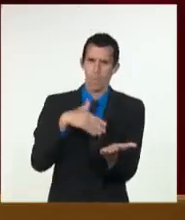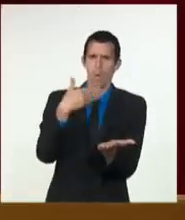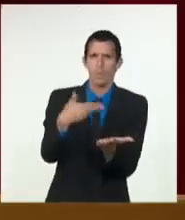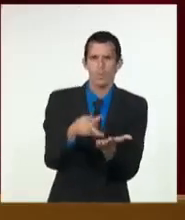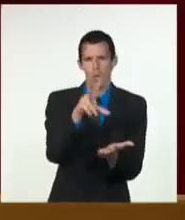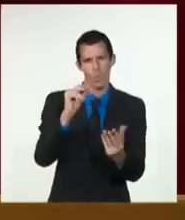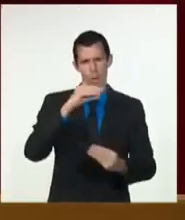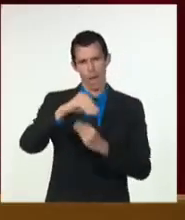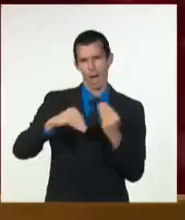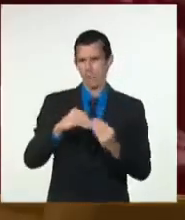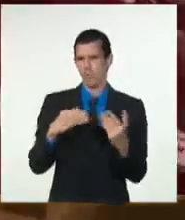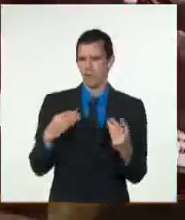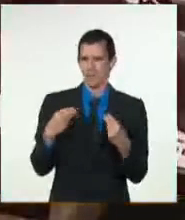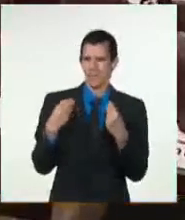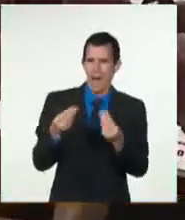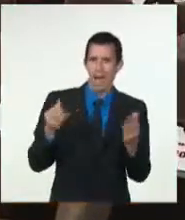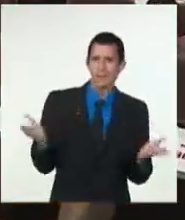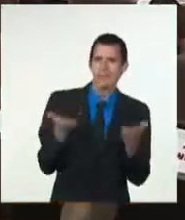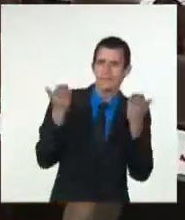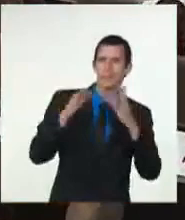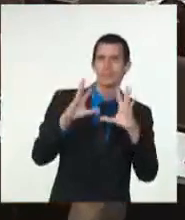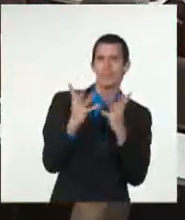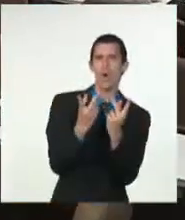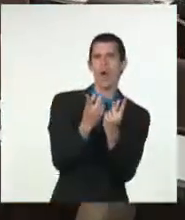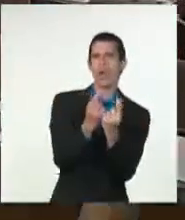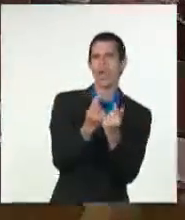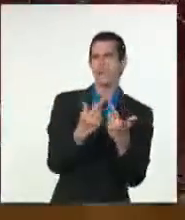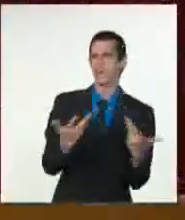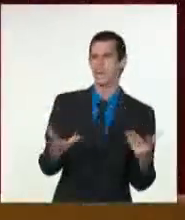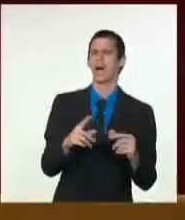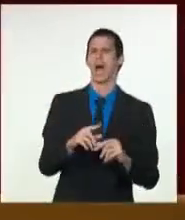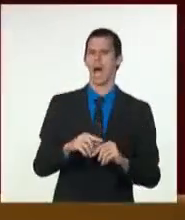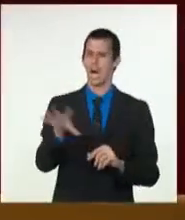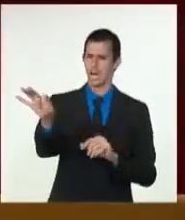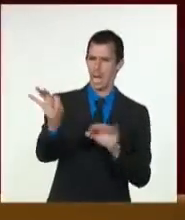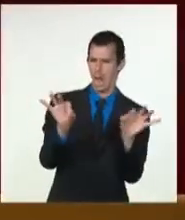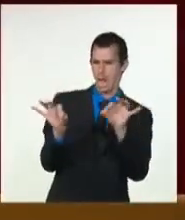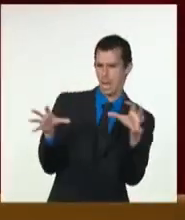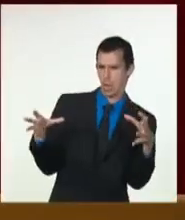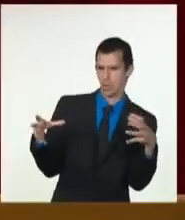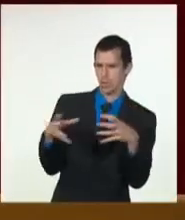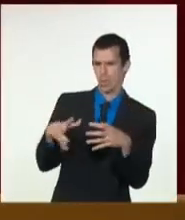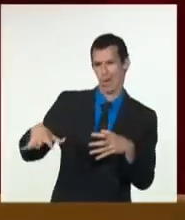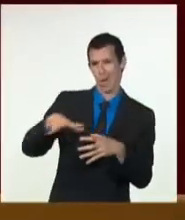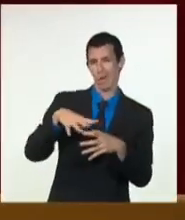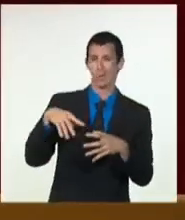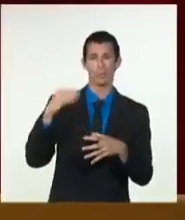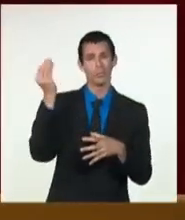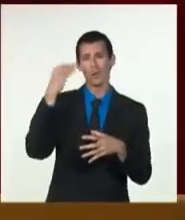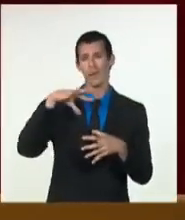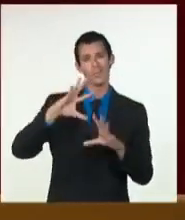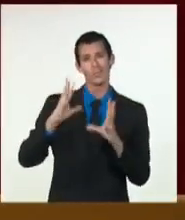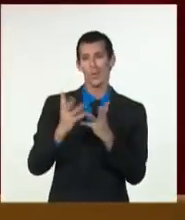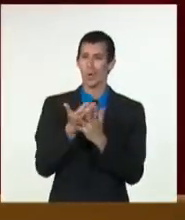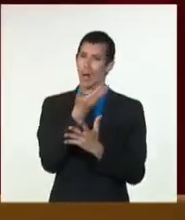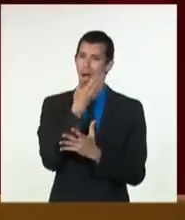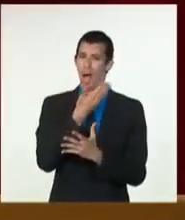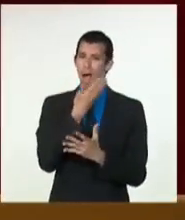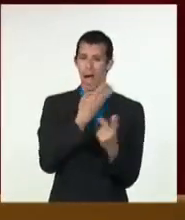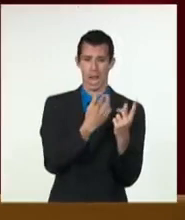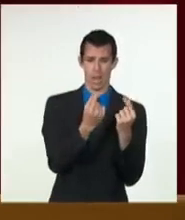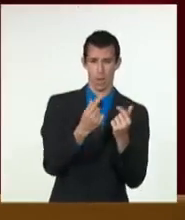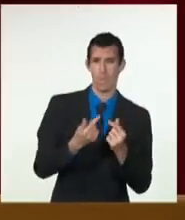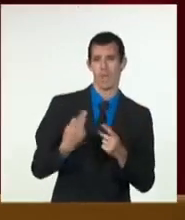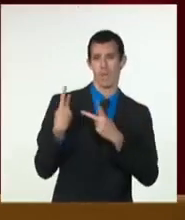se ha trabajado en equipos multidisciplinarios de expertos del sector académico, economistas, funcionarios y directivos de los